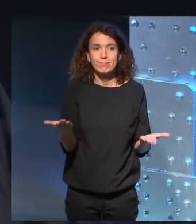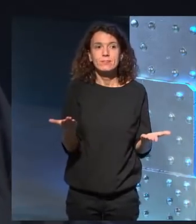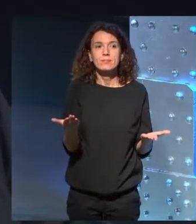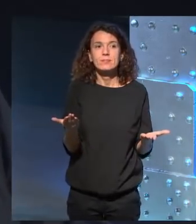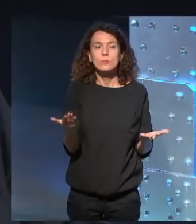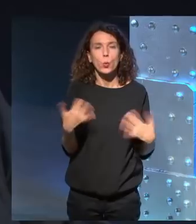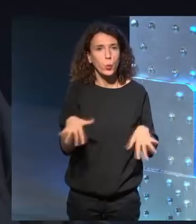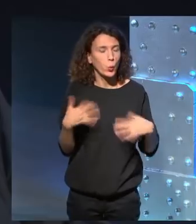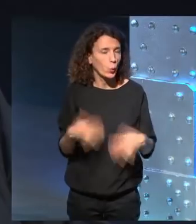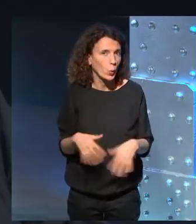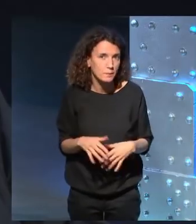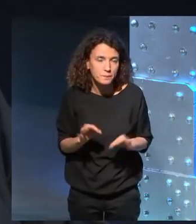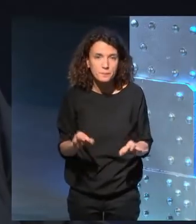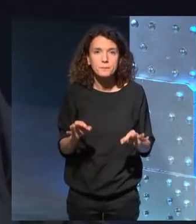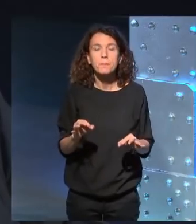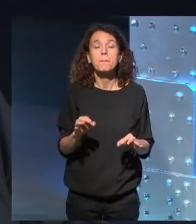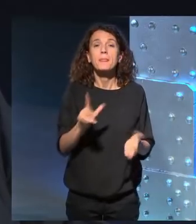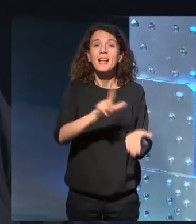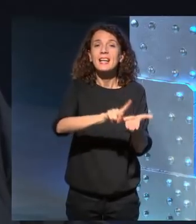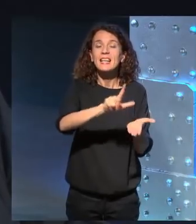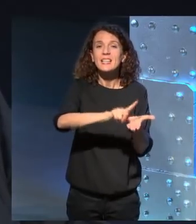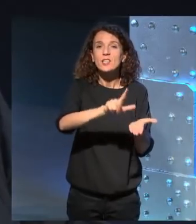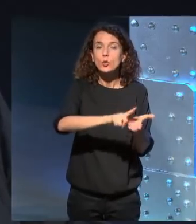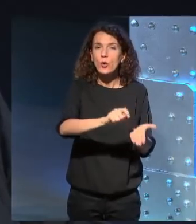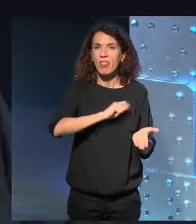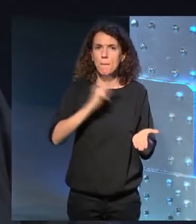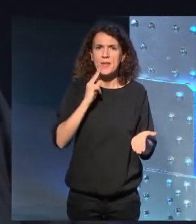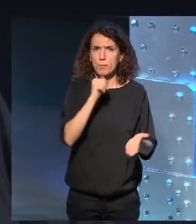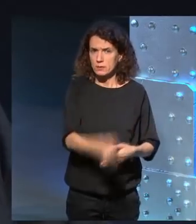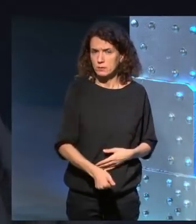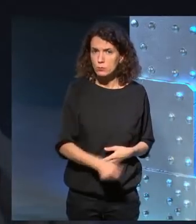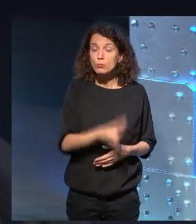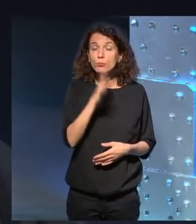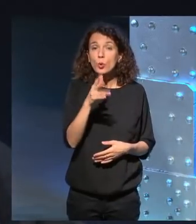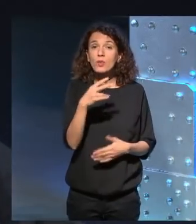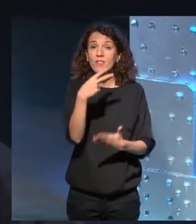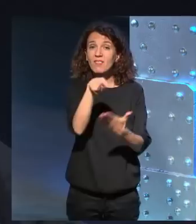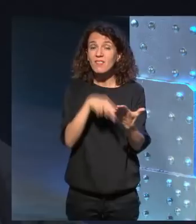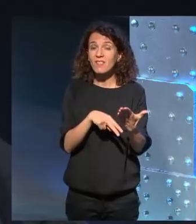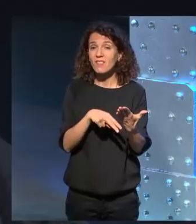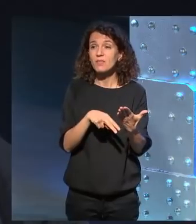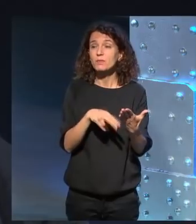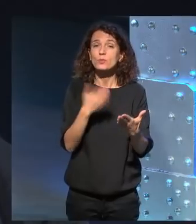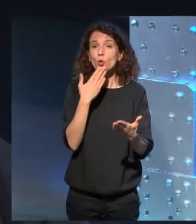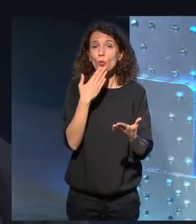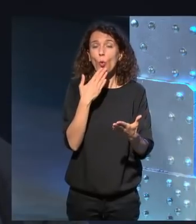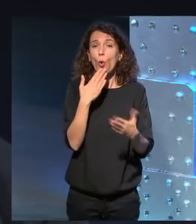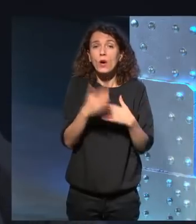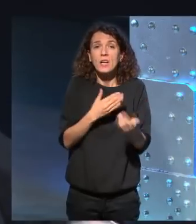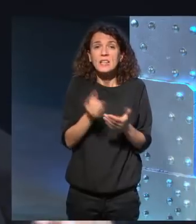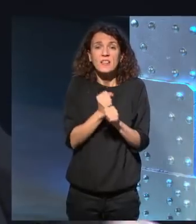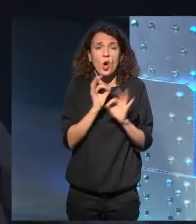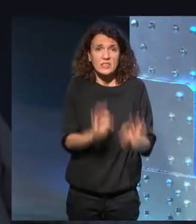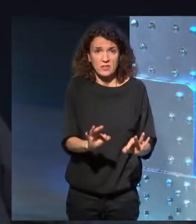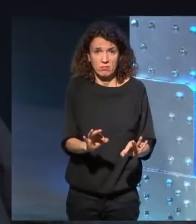ay que cosa no pero la literatura nunca me ha dado miedo porque la veo siempre en términos del oficio ¿no?